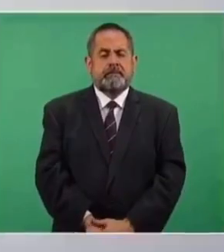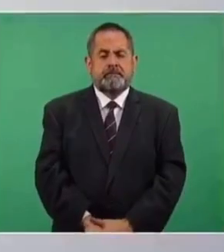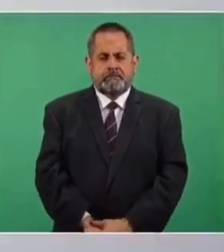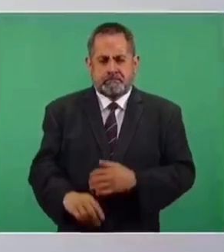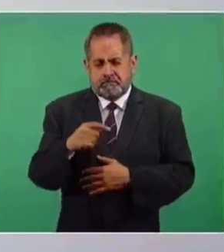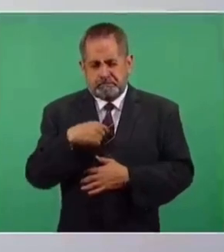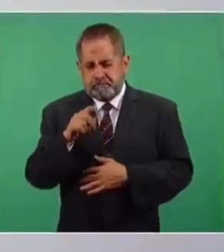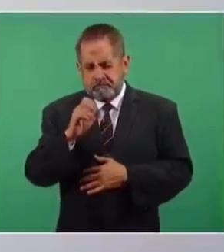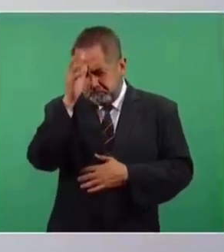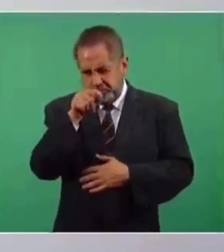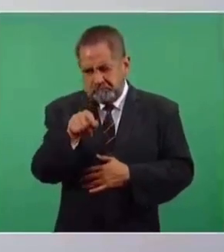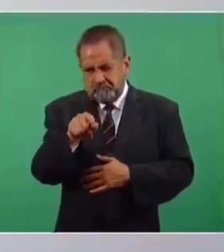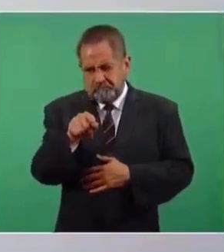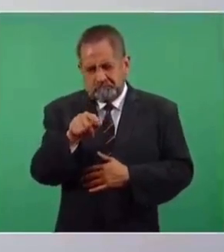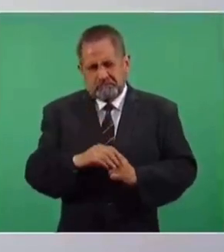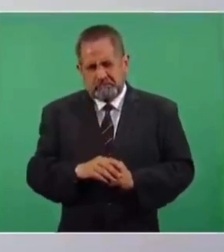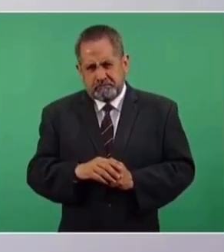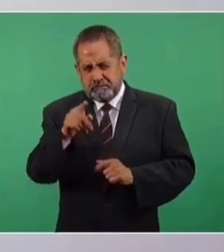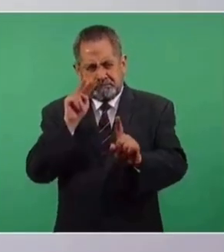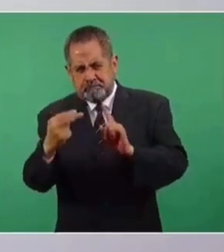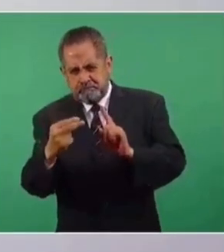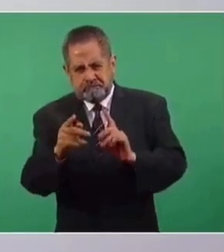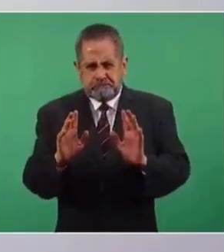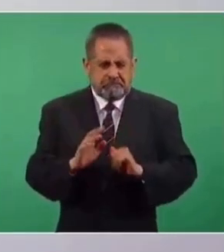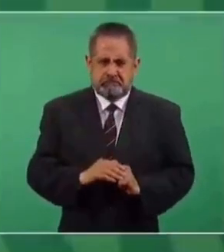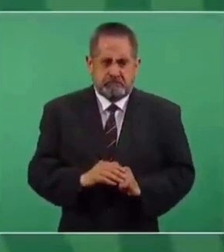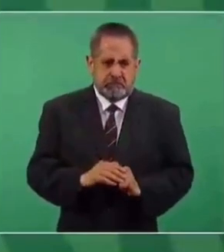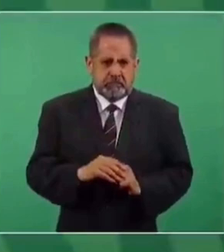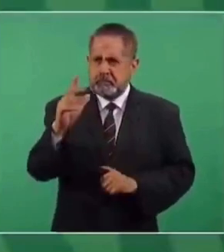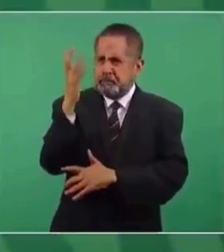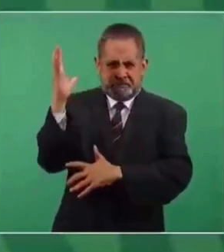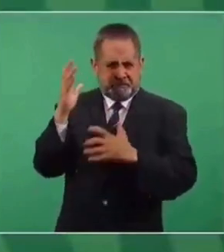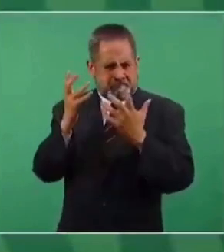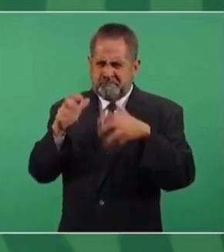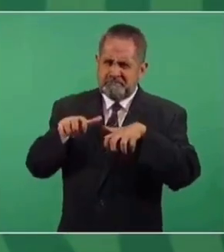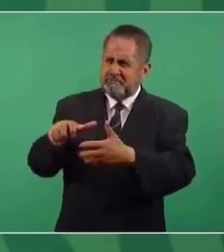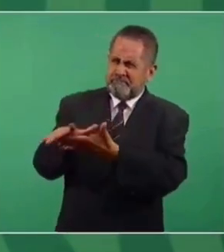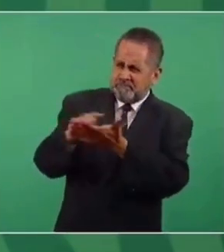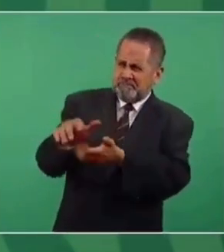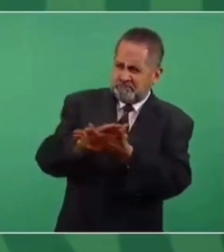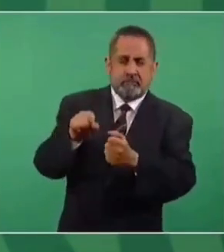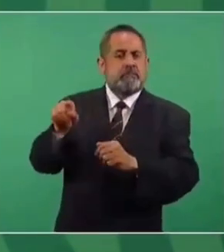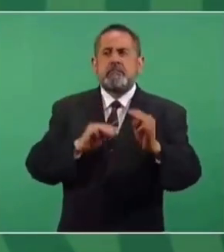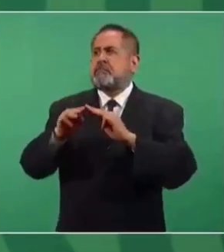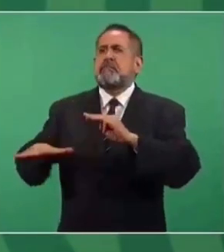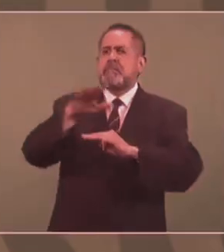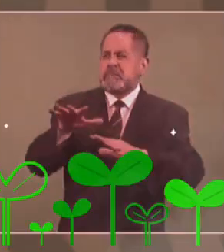No estoy de acuerdo con esa apreciación, no se está destruyendo el monte alto.